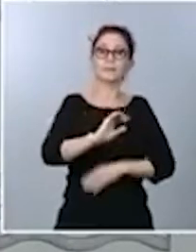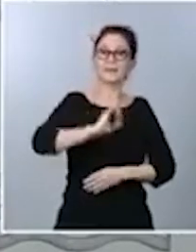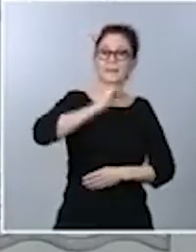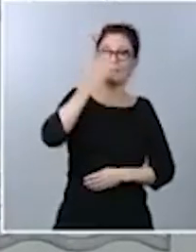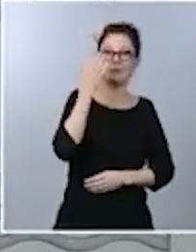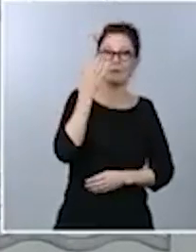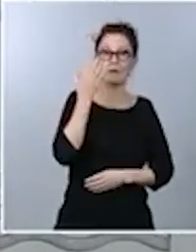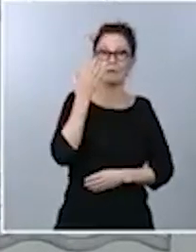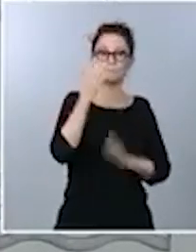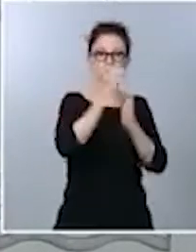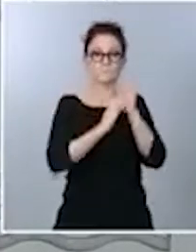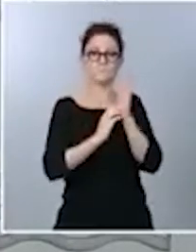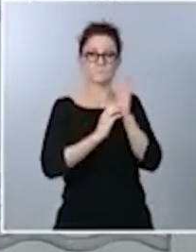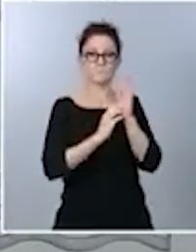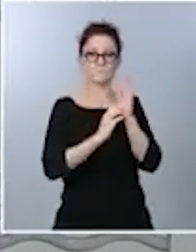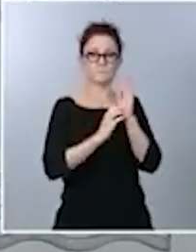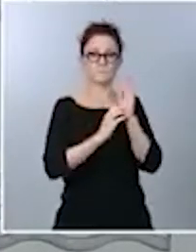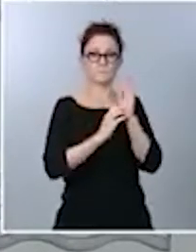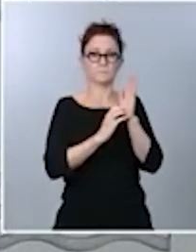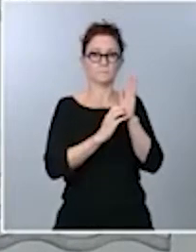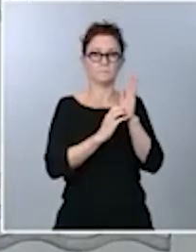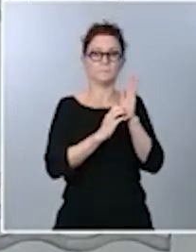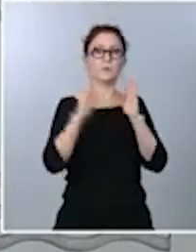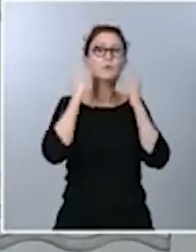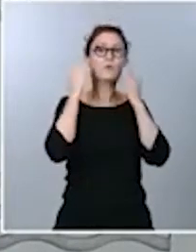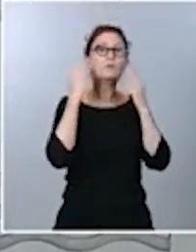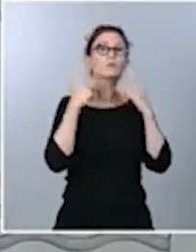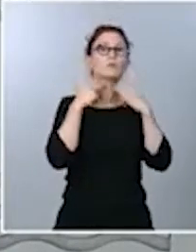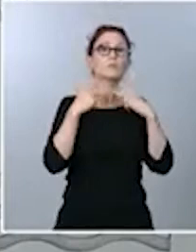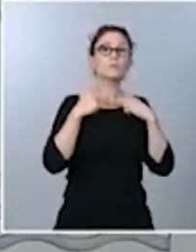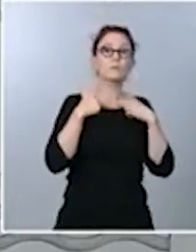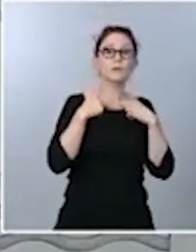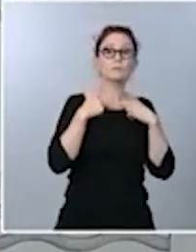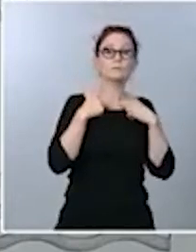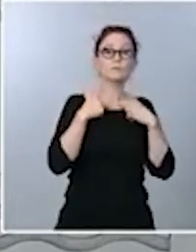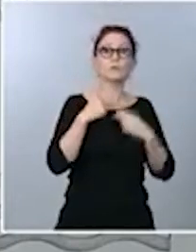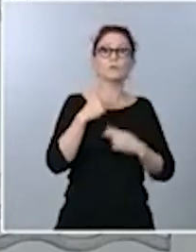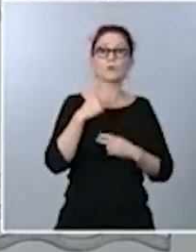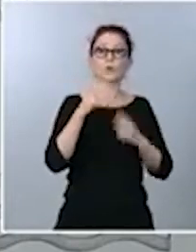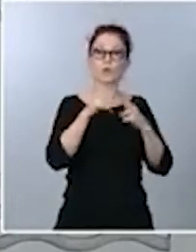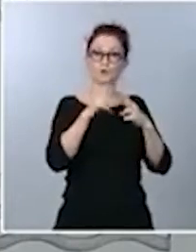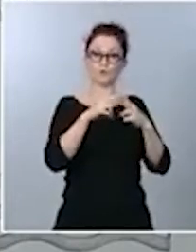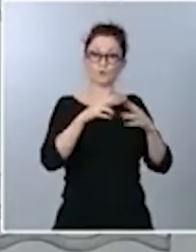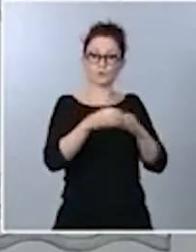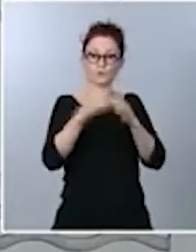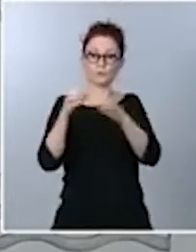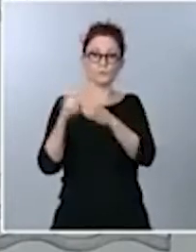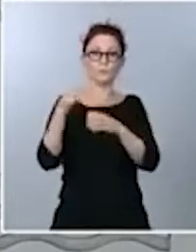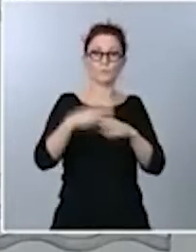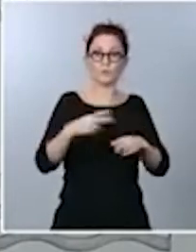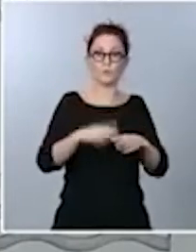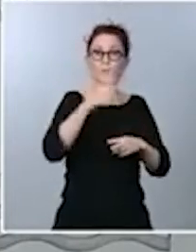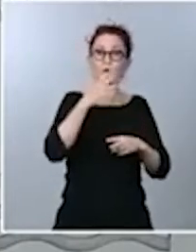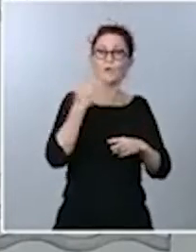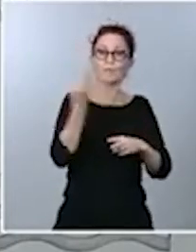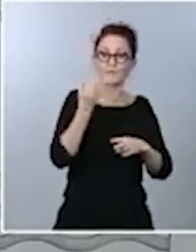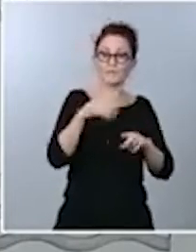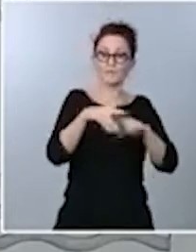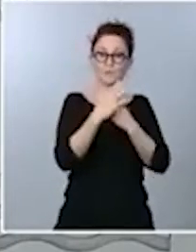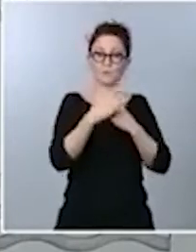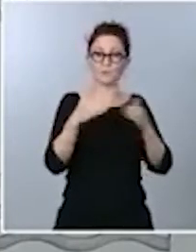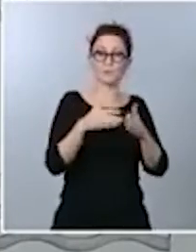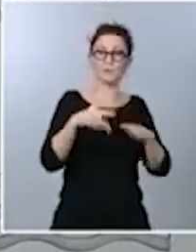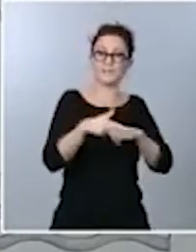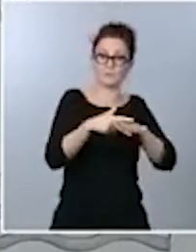dos formaciones políticas, porque es también responsabilidad del Legislativo acompañar esa situación desde bloqueo para posibilitar la